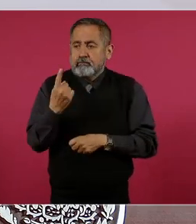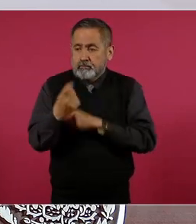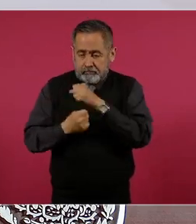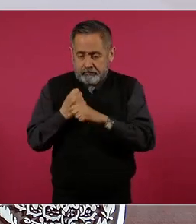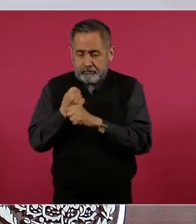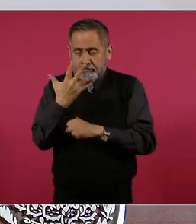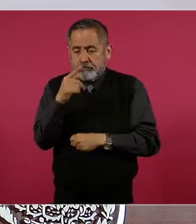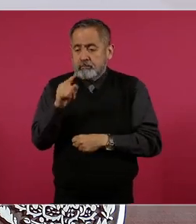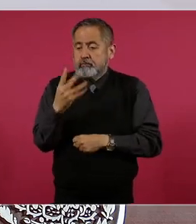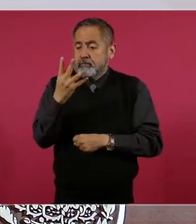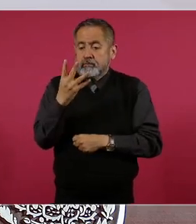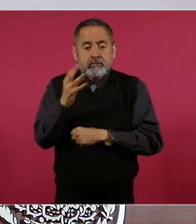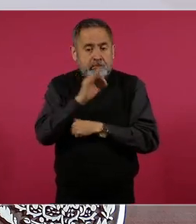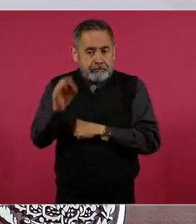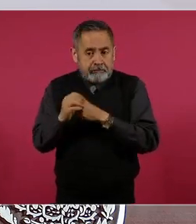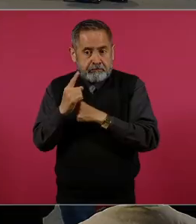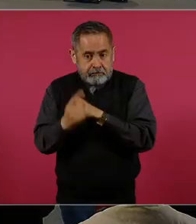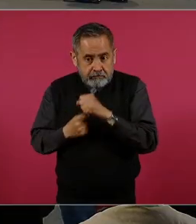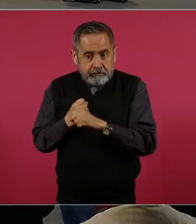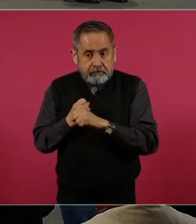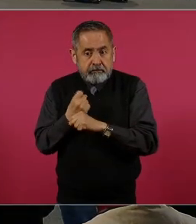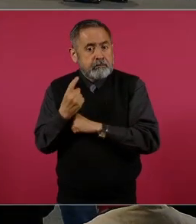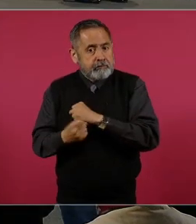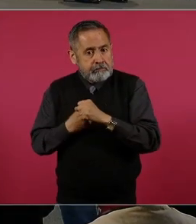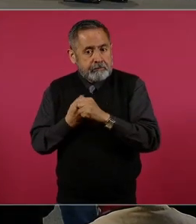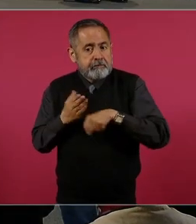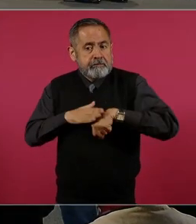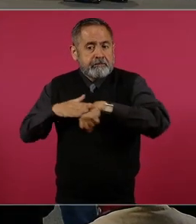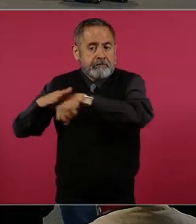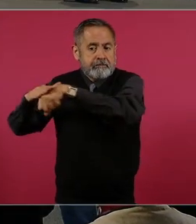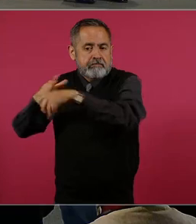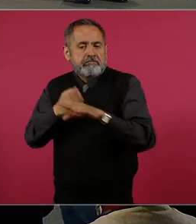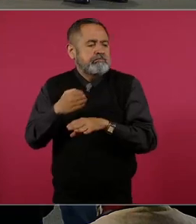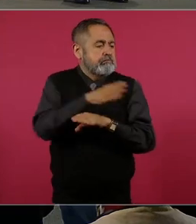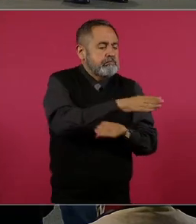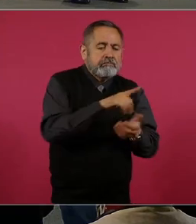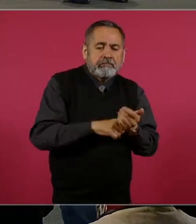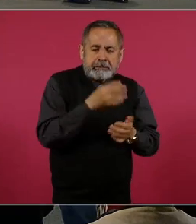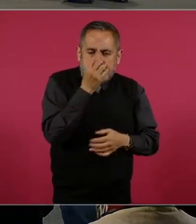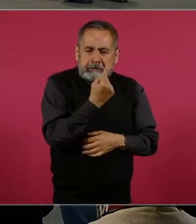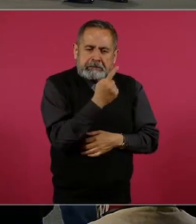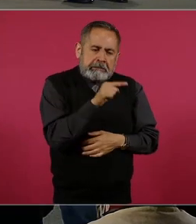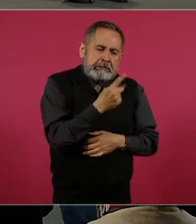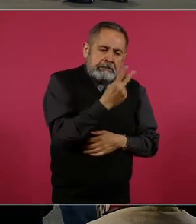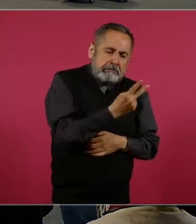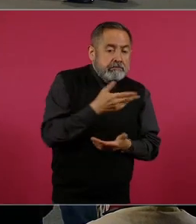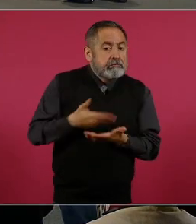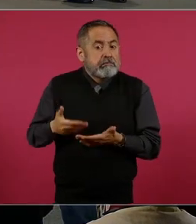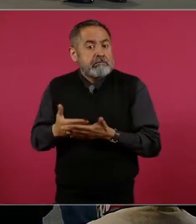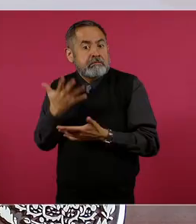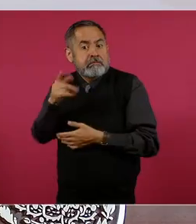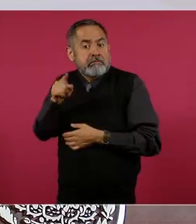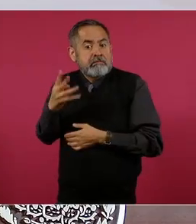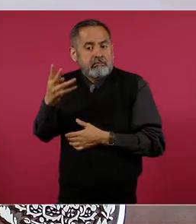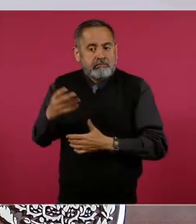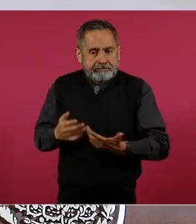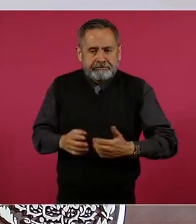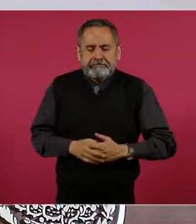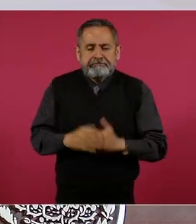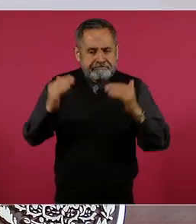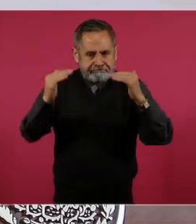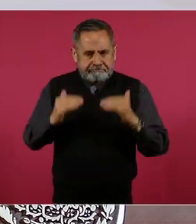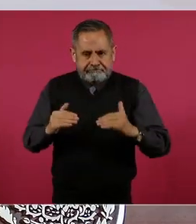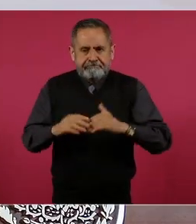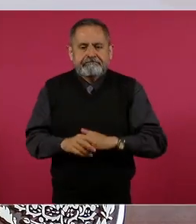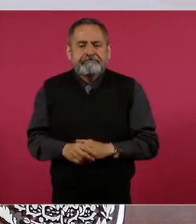.4 por ciento, cuando en la administración anterior el crecimiento era solamente de 1.2. Si pasamos a la siguiente,